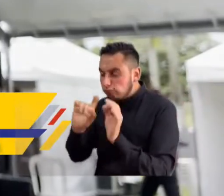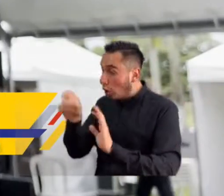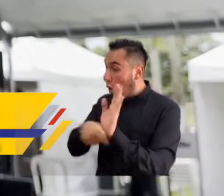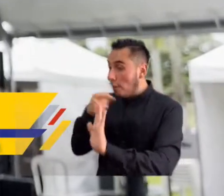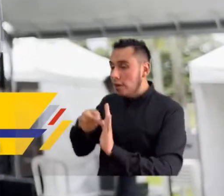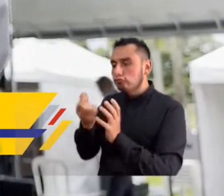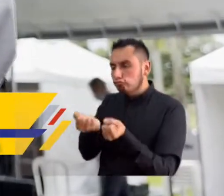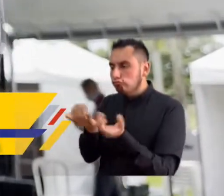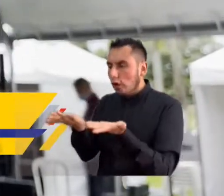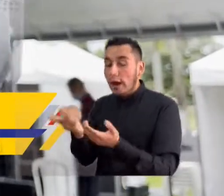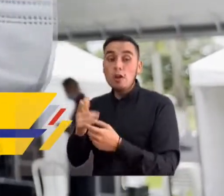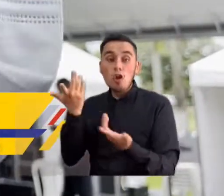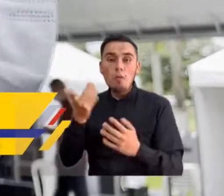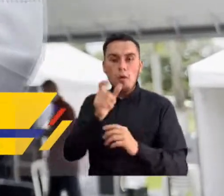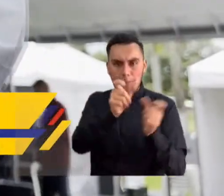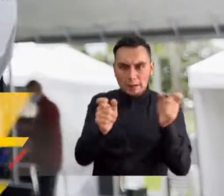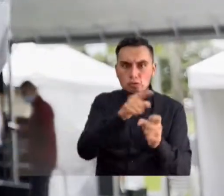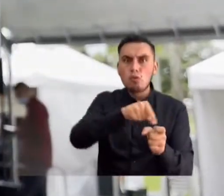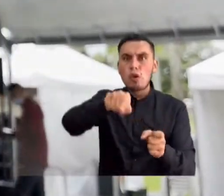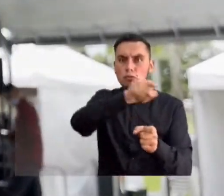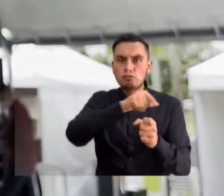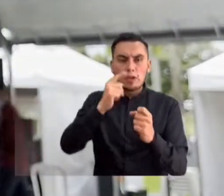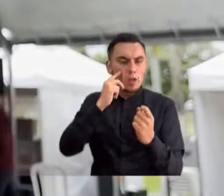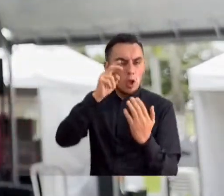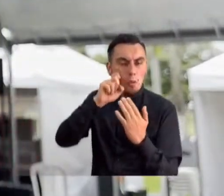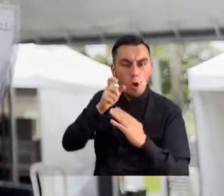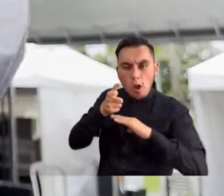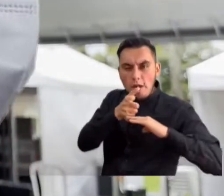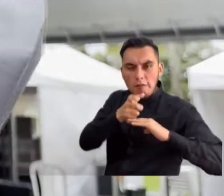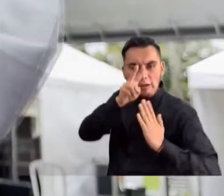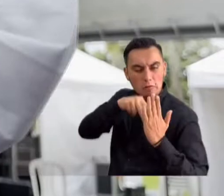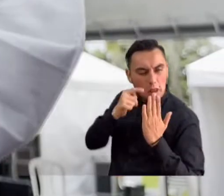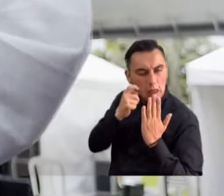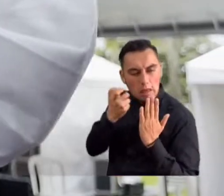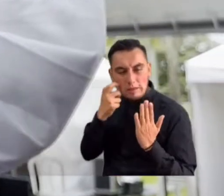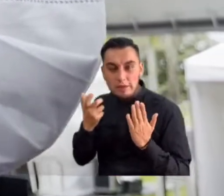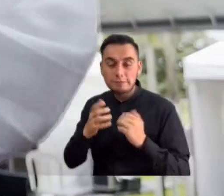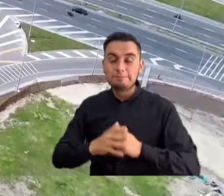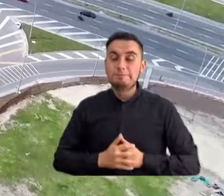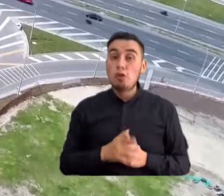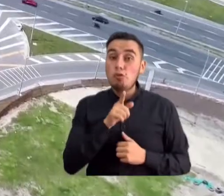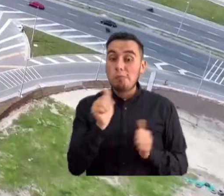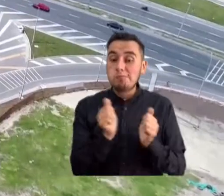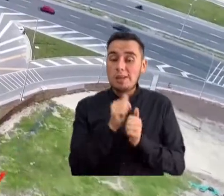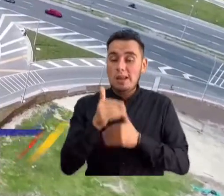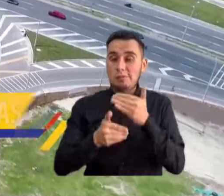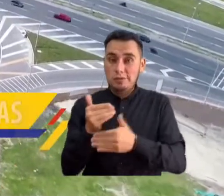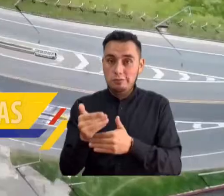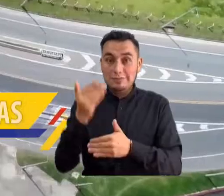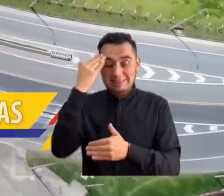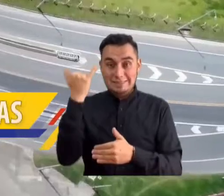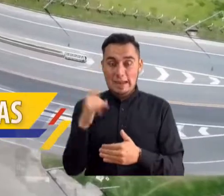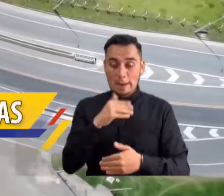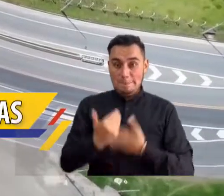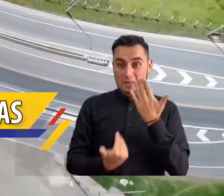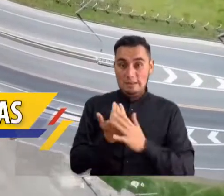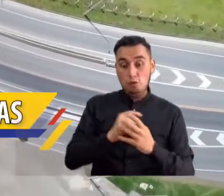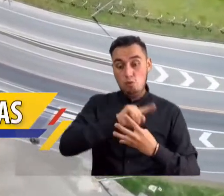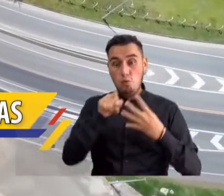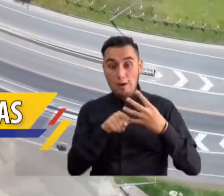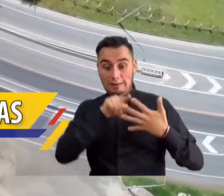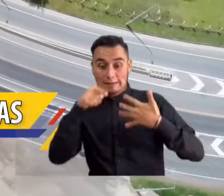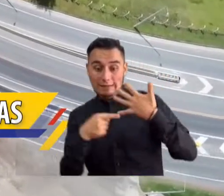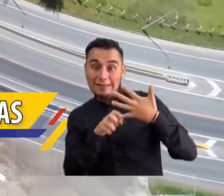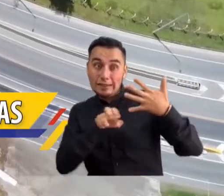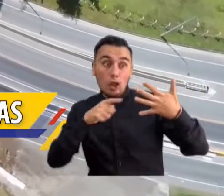porque la comunidad y las veedurías ciudadanas pues sigan acompañando los procesos. Para los expertos, estas obras de cuarta y quinta